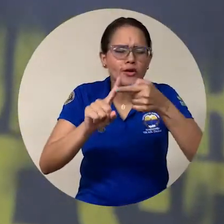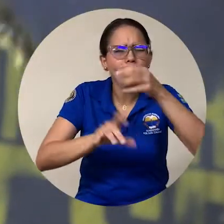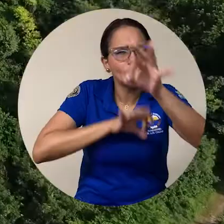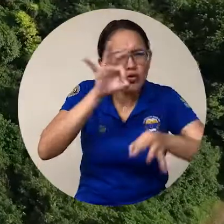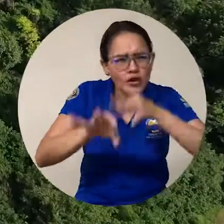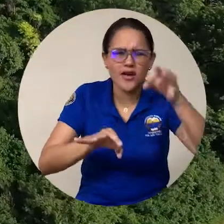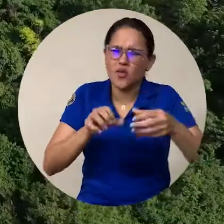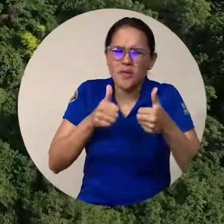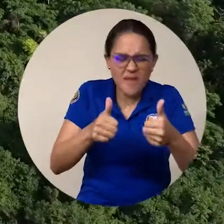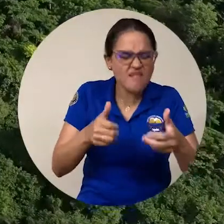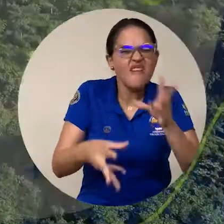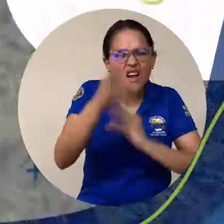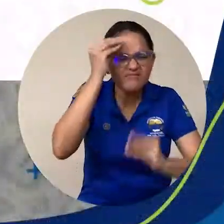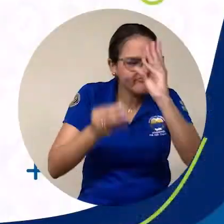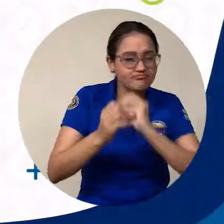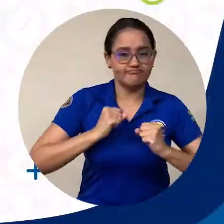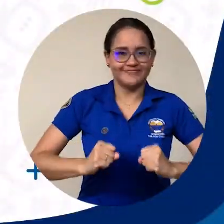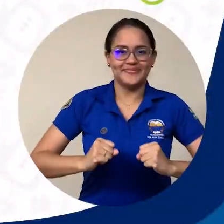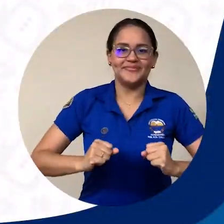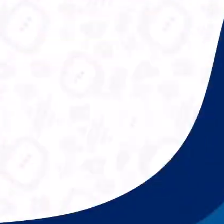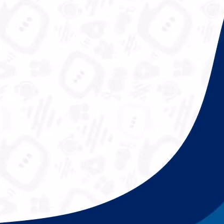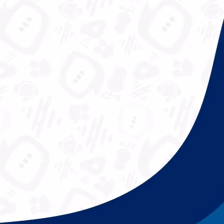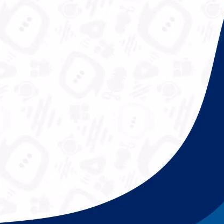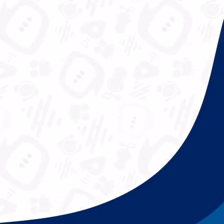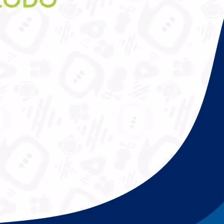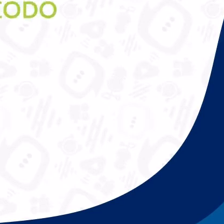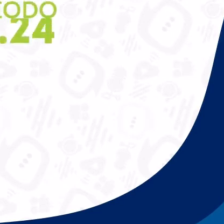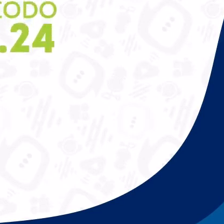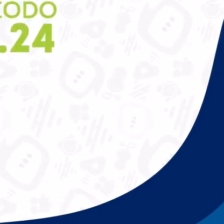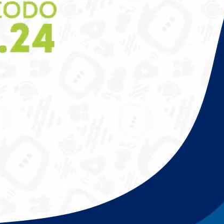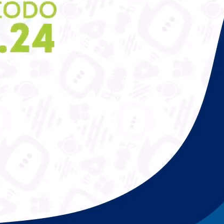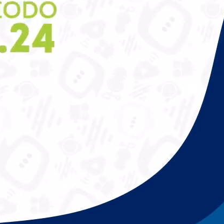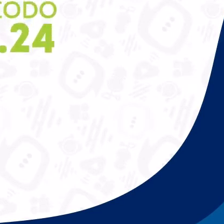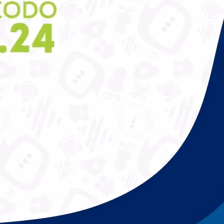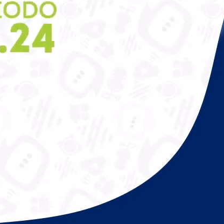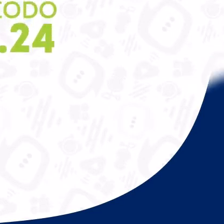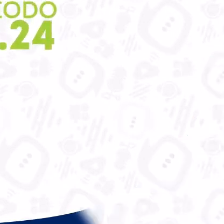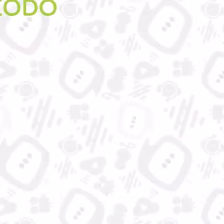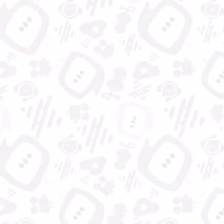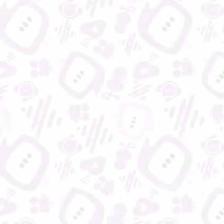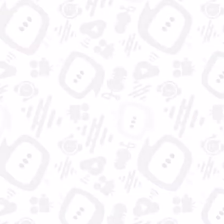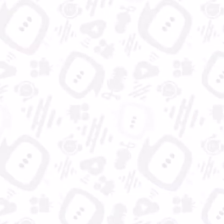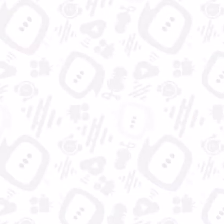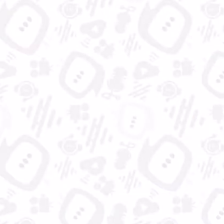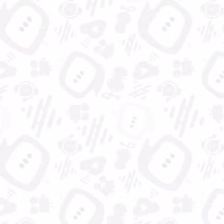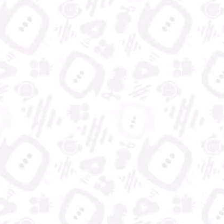conservación, sostenibilidad y enseñanza. Universidad del Magdalena, aún más incluyente e innovadora.